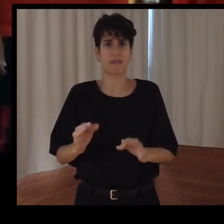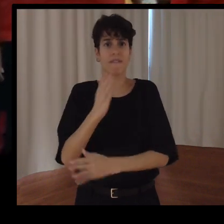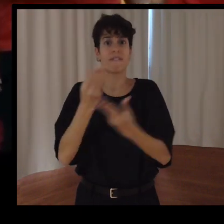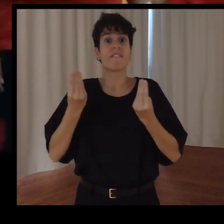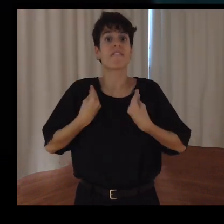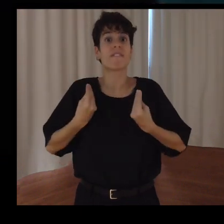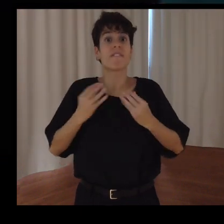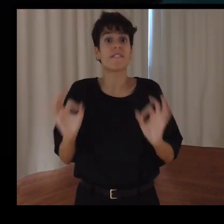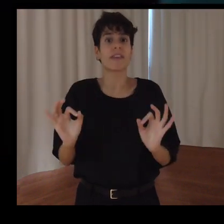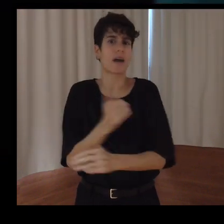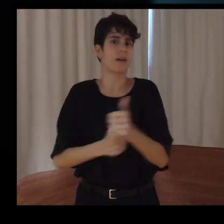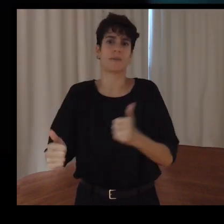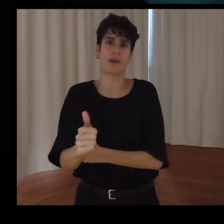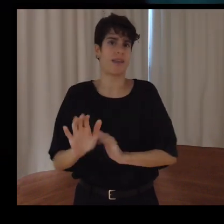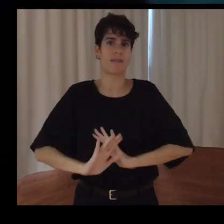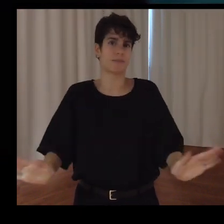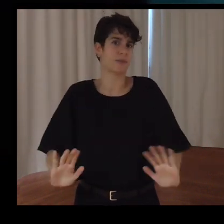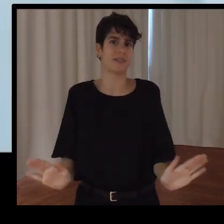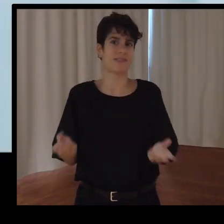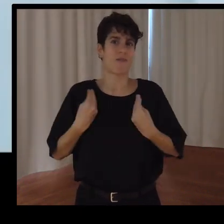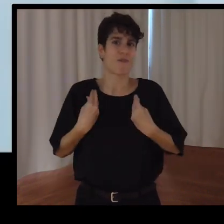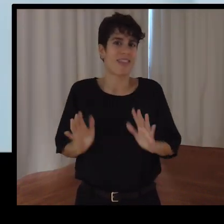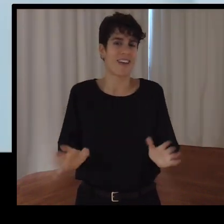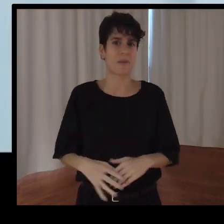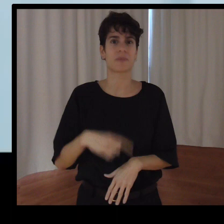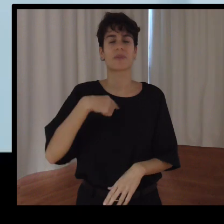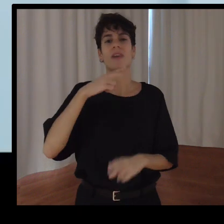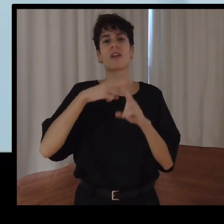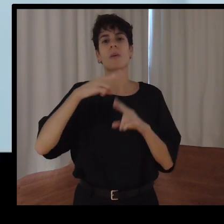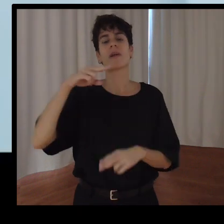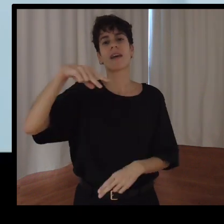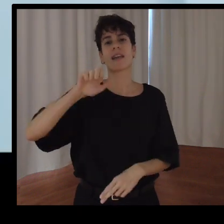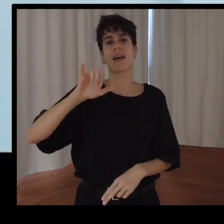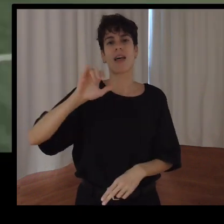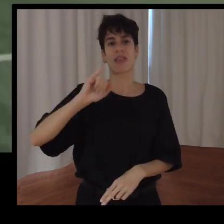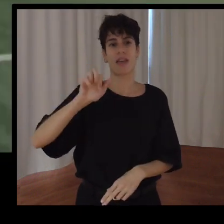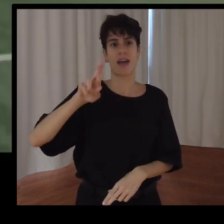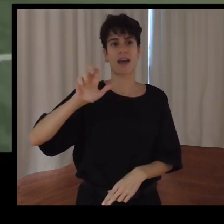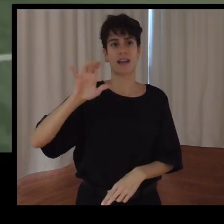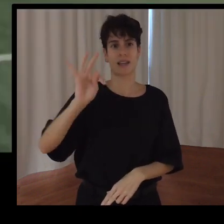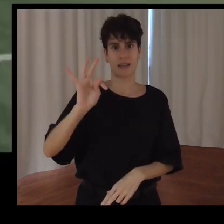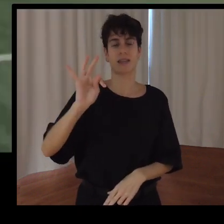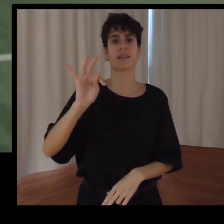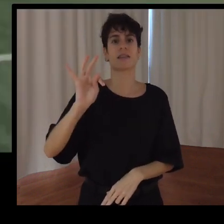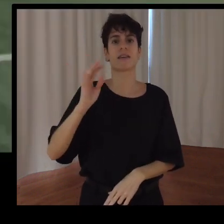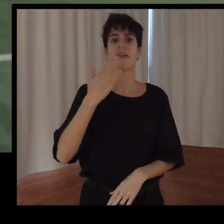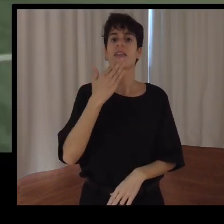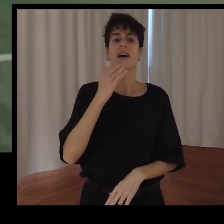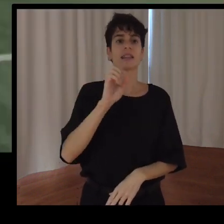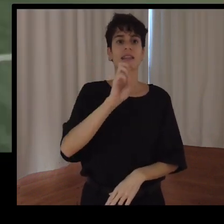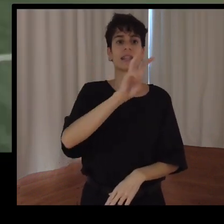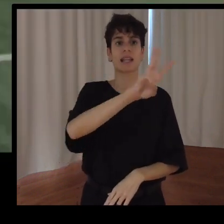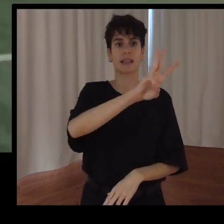vivimos. Bueno, yo me llamo Rubén Amazán Estepa, tengo 37 años y soy de Ignacio Tarragona y soy